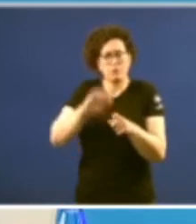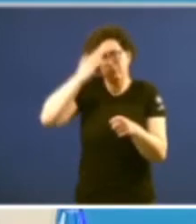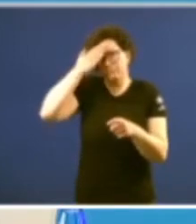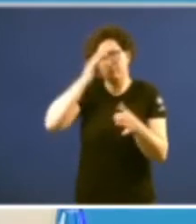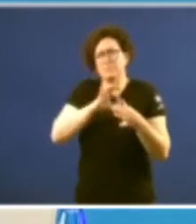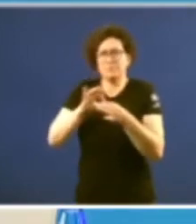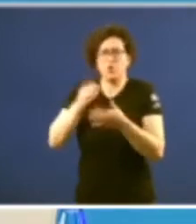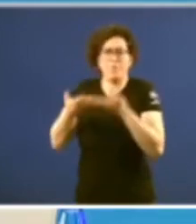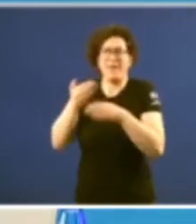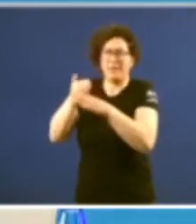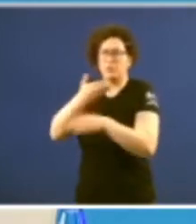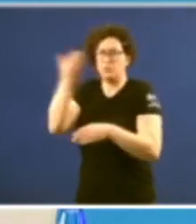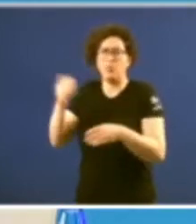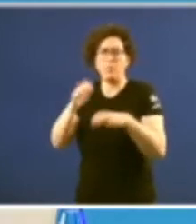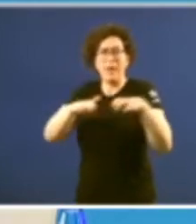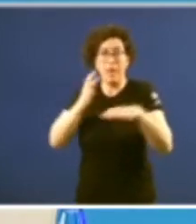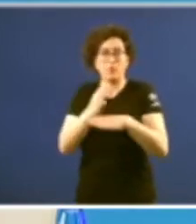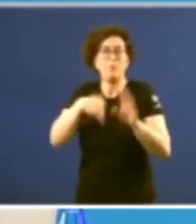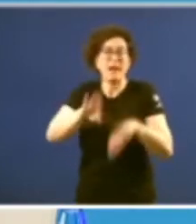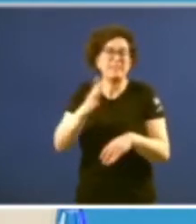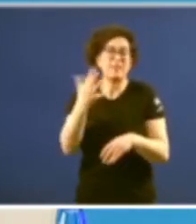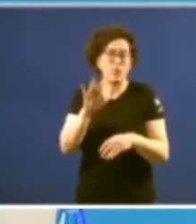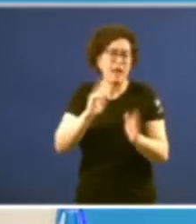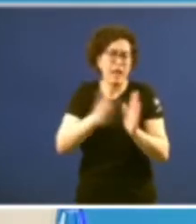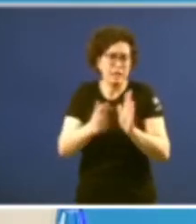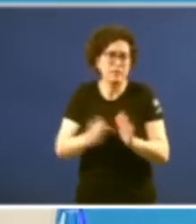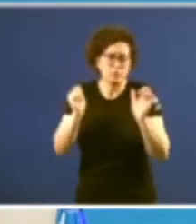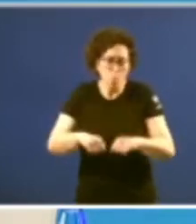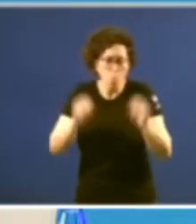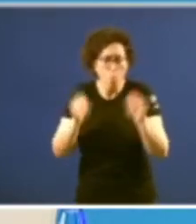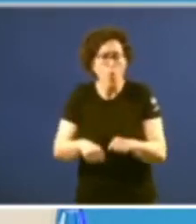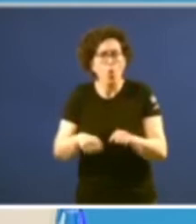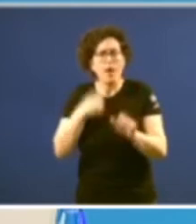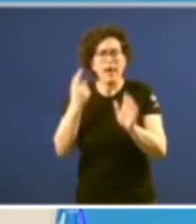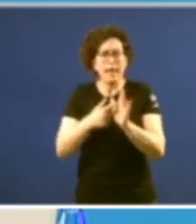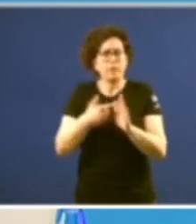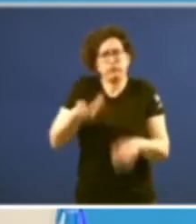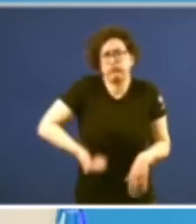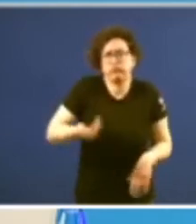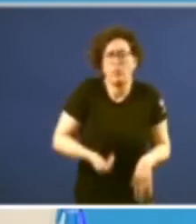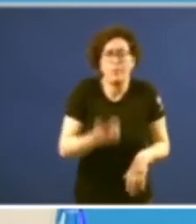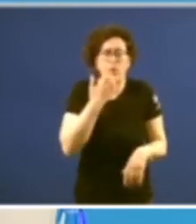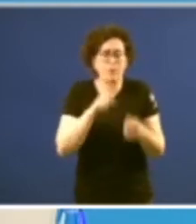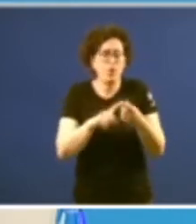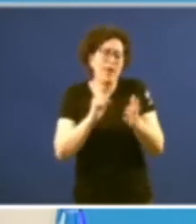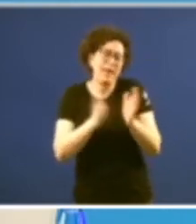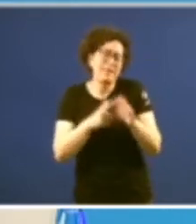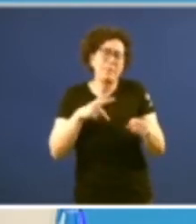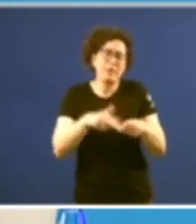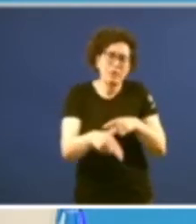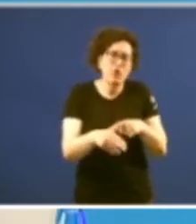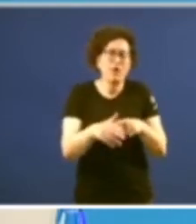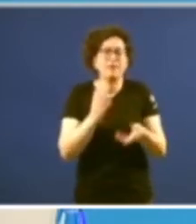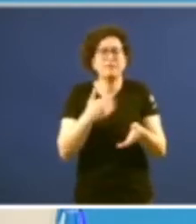parlamentos autonómicos se aprueban más de 50 leyes entre ellas pues leyes de máxima relevancia como la ley para la prevención el